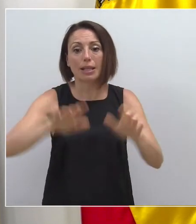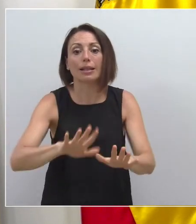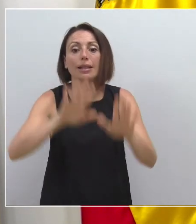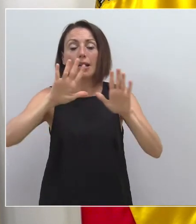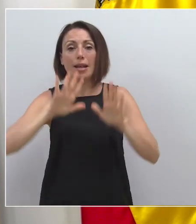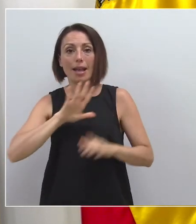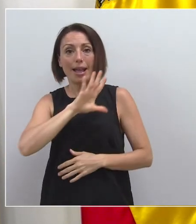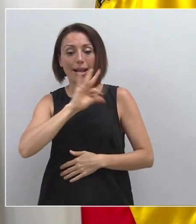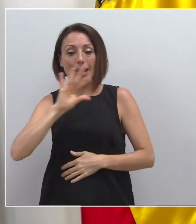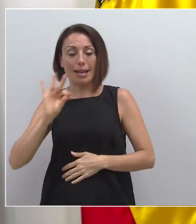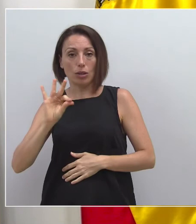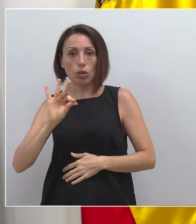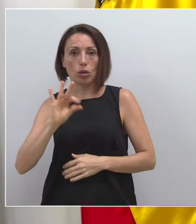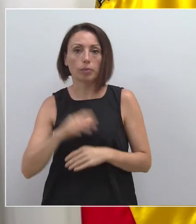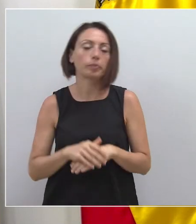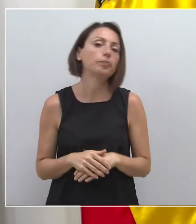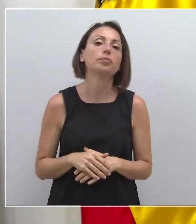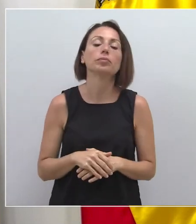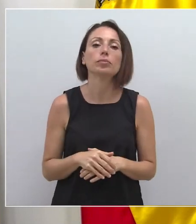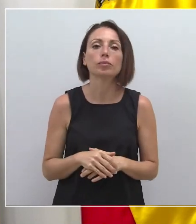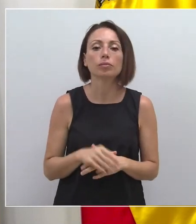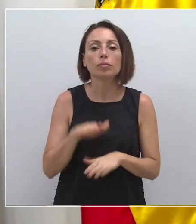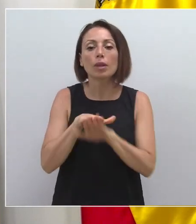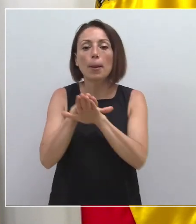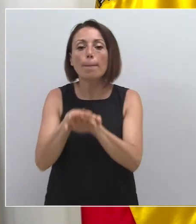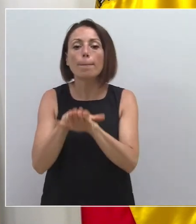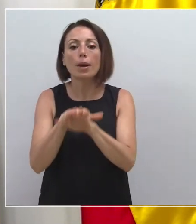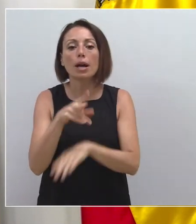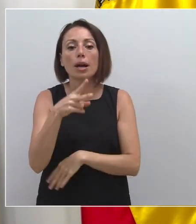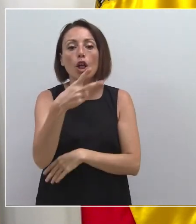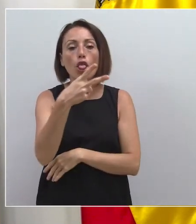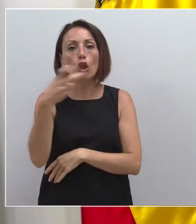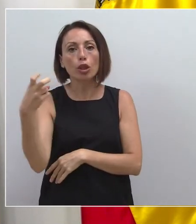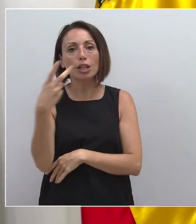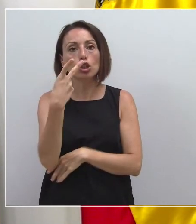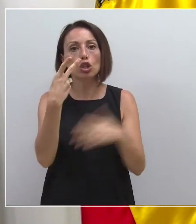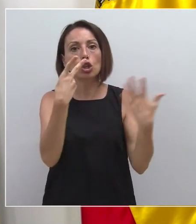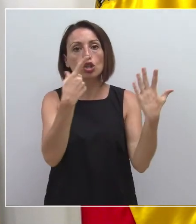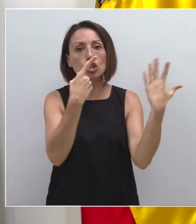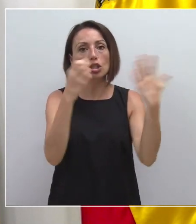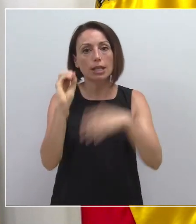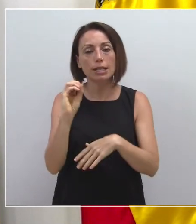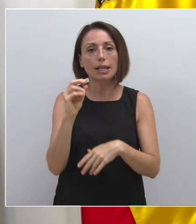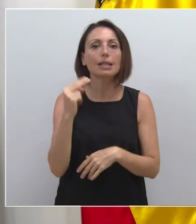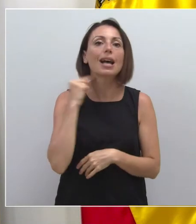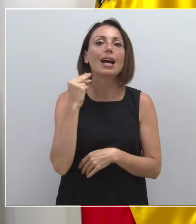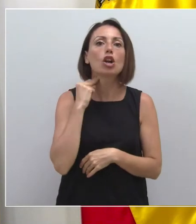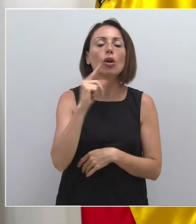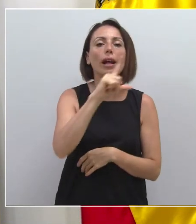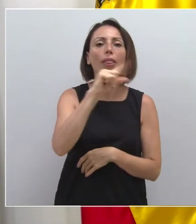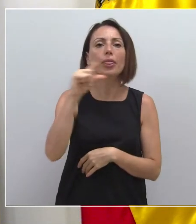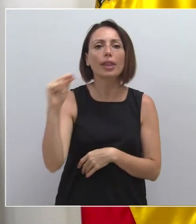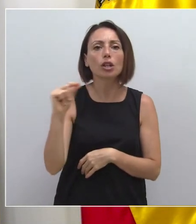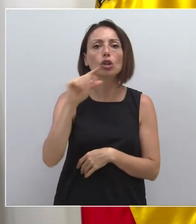a 100.000 habitantes. Mientras que el de Mazarrón se sitúa en 260 y el Lorca en 156.